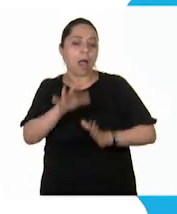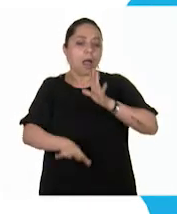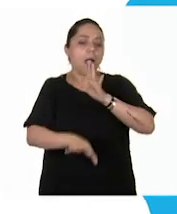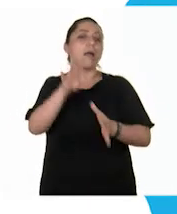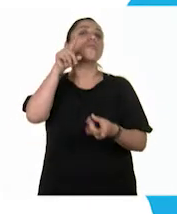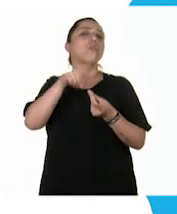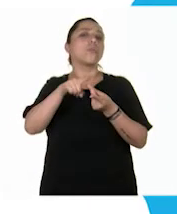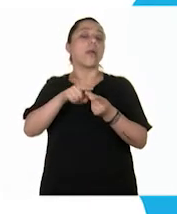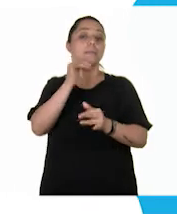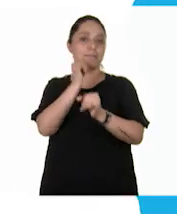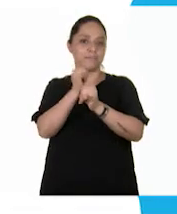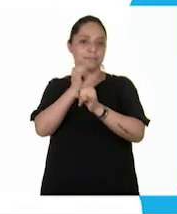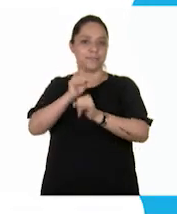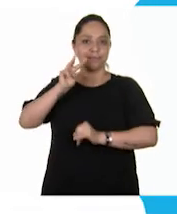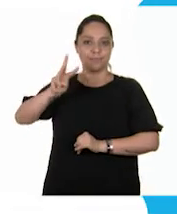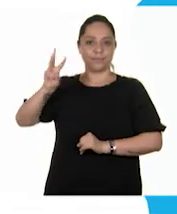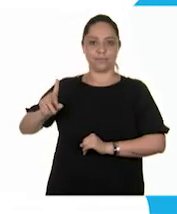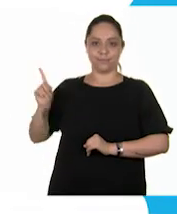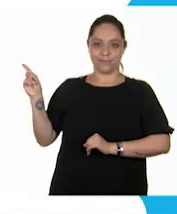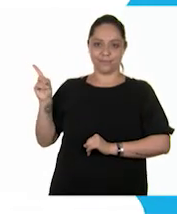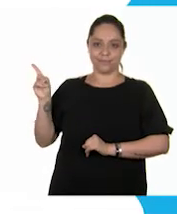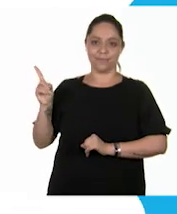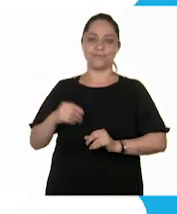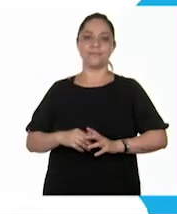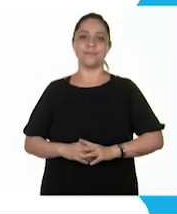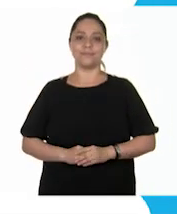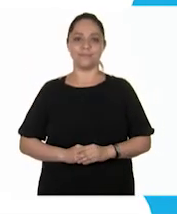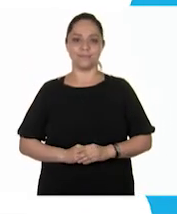¡Cien líneas!